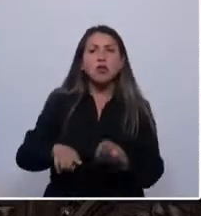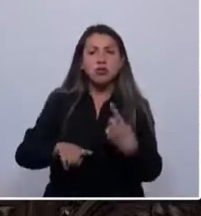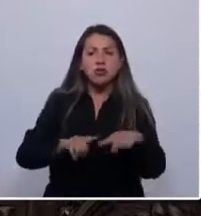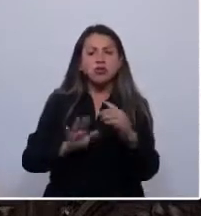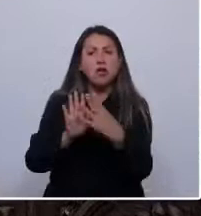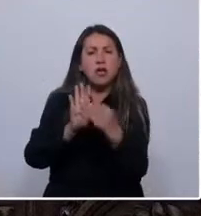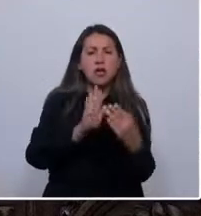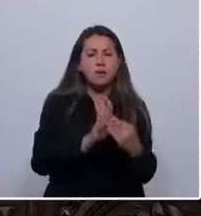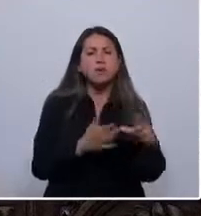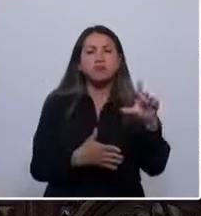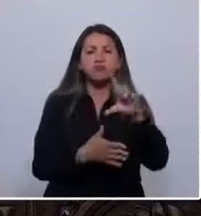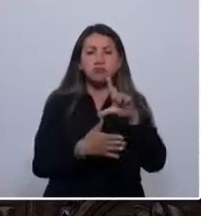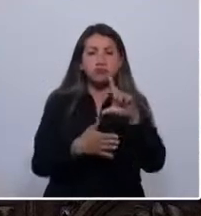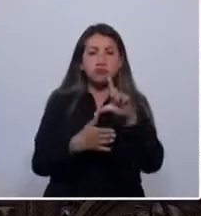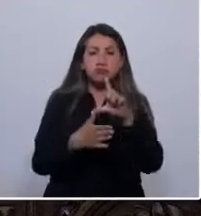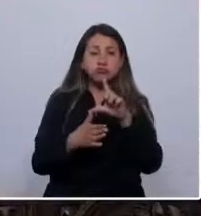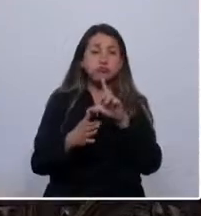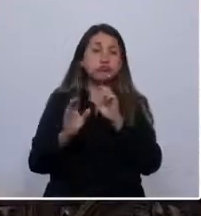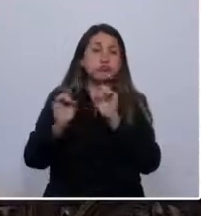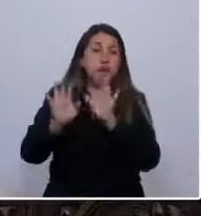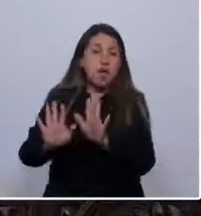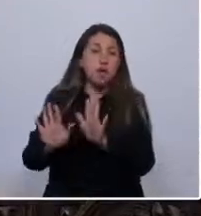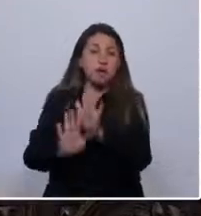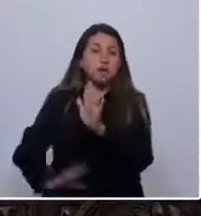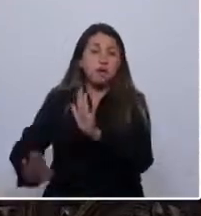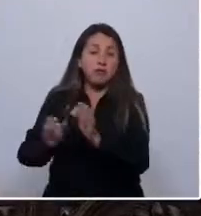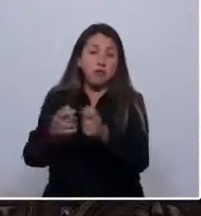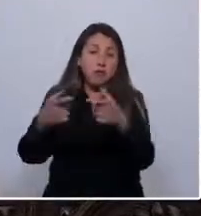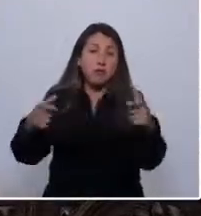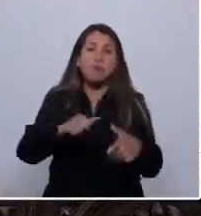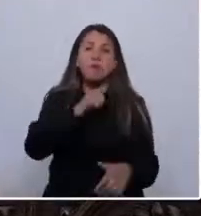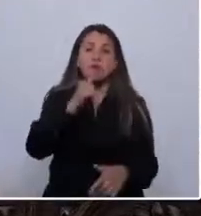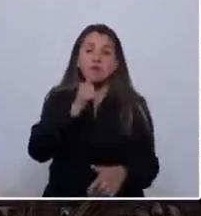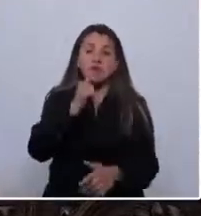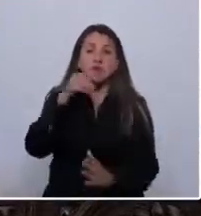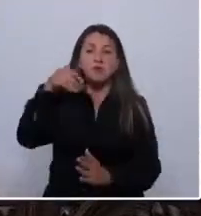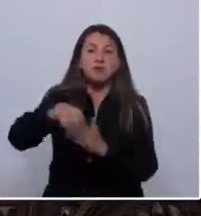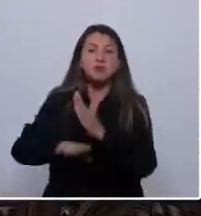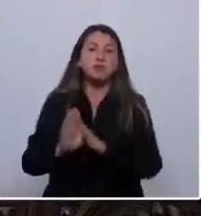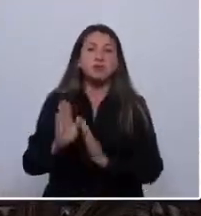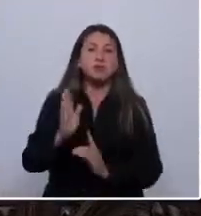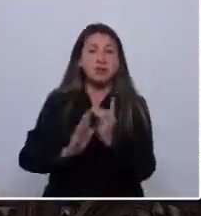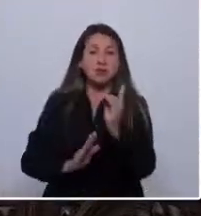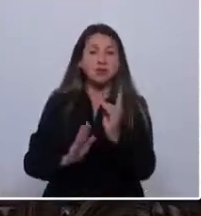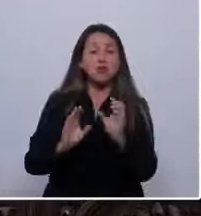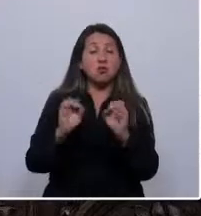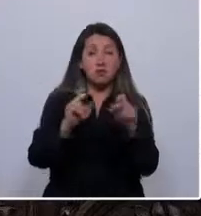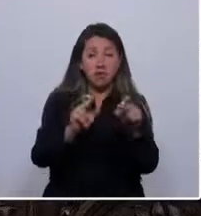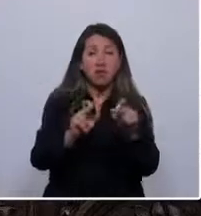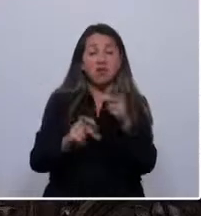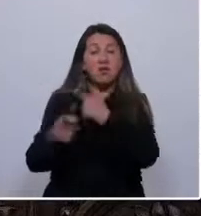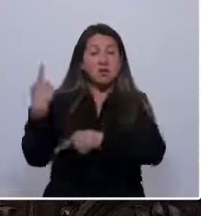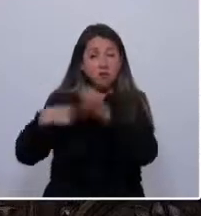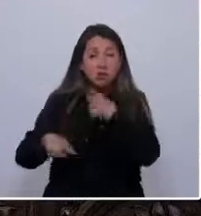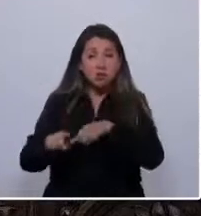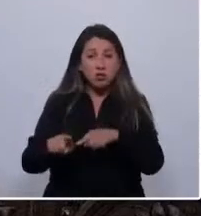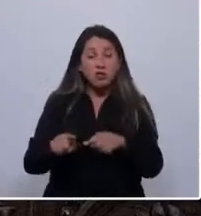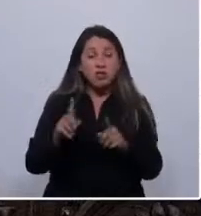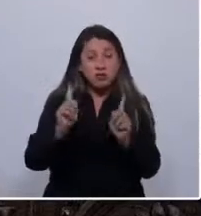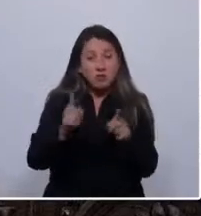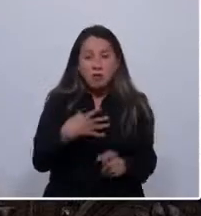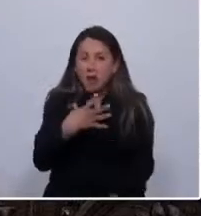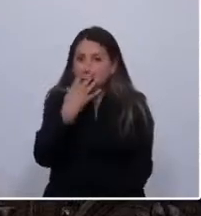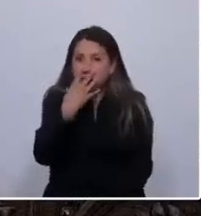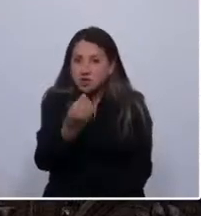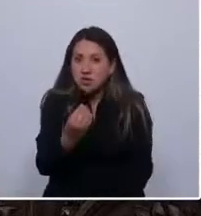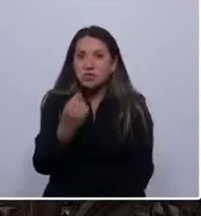latinoamericanos, terminaron cosechando pobreza y subdesarrollo. La oportunidad es histórica. Seamos ambiciosos, pero no